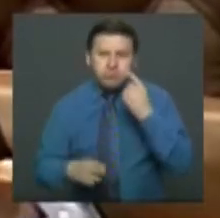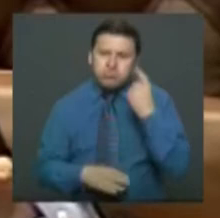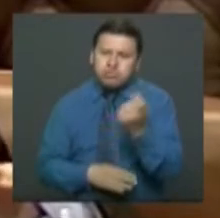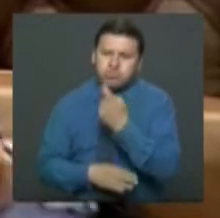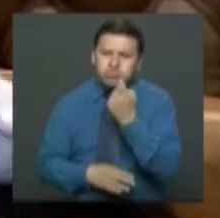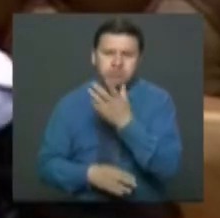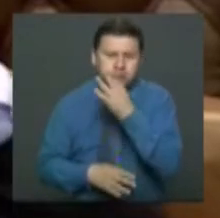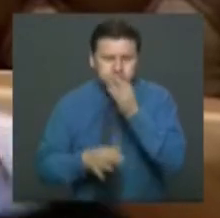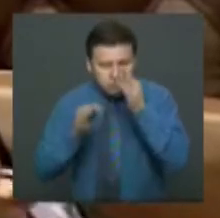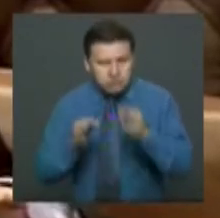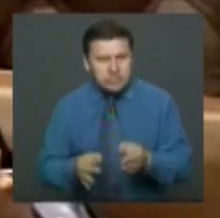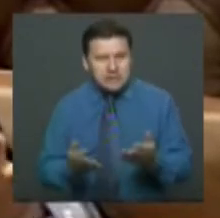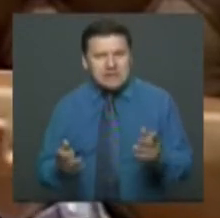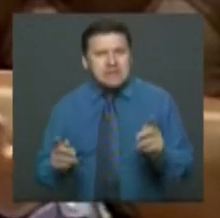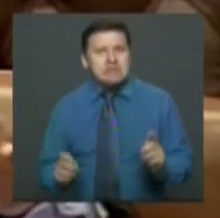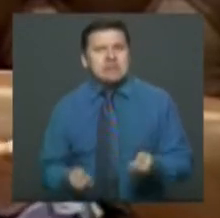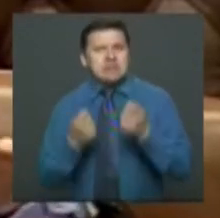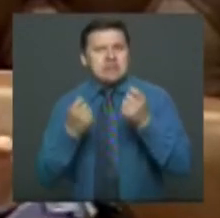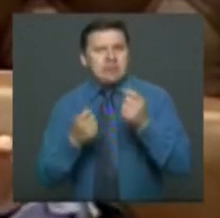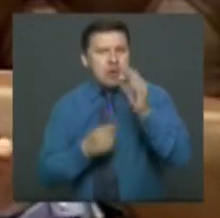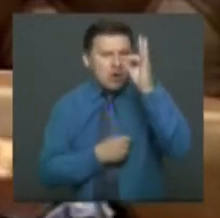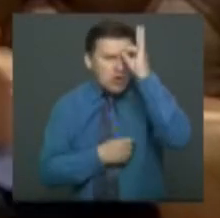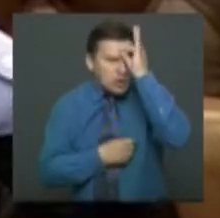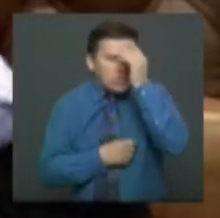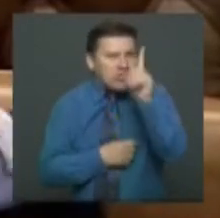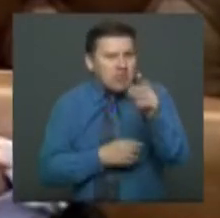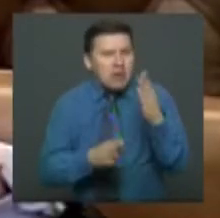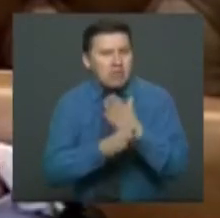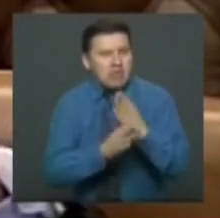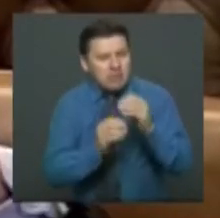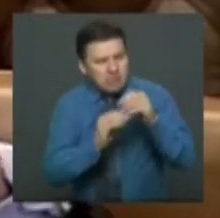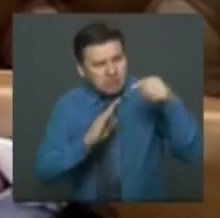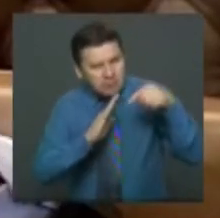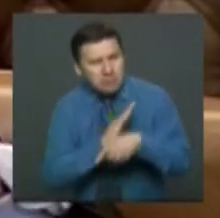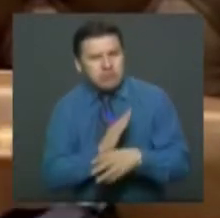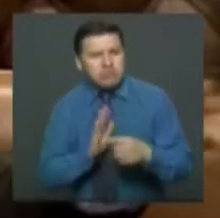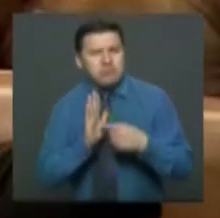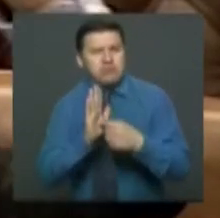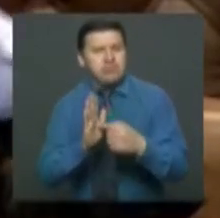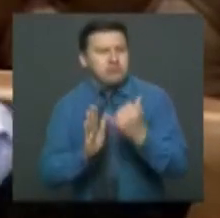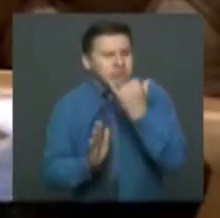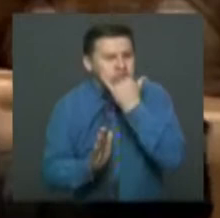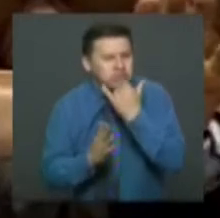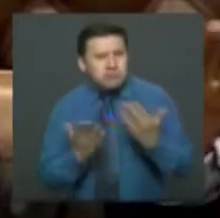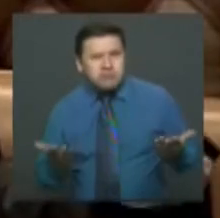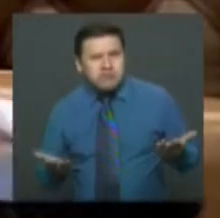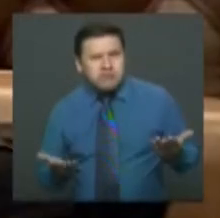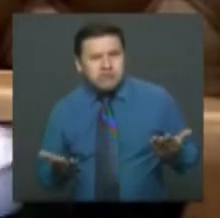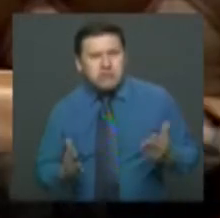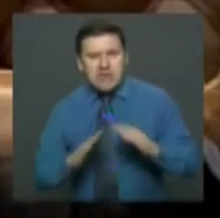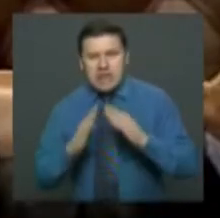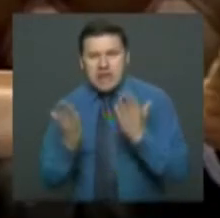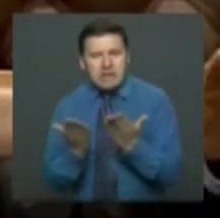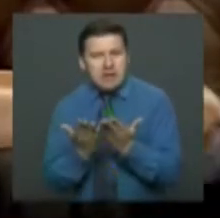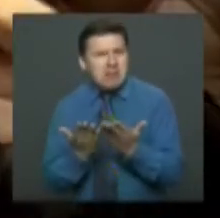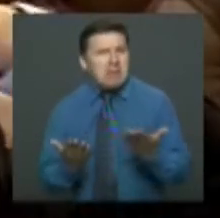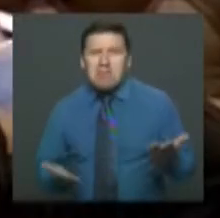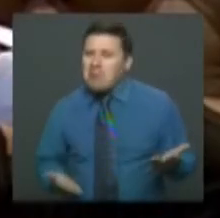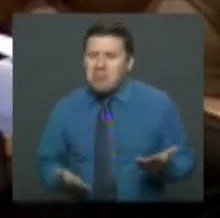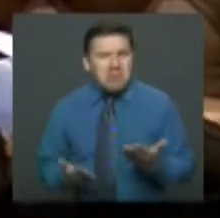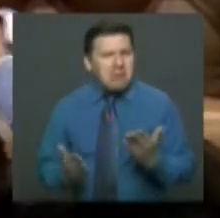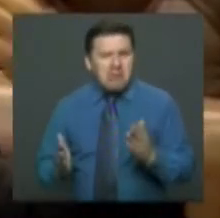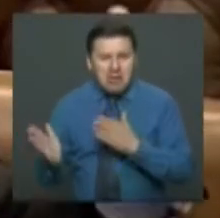mecanismos para salvar la red hospitalaria de nuestro país, se profundiza en el modelo morbicéntrico, donde en la educación para nada se toca